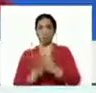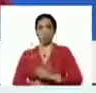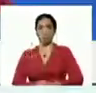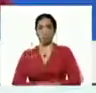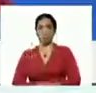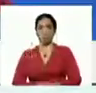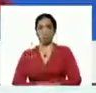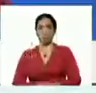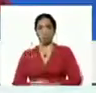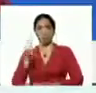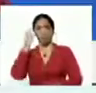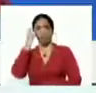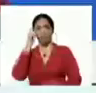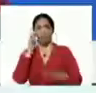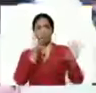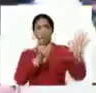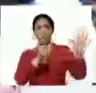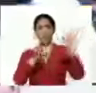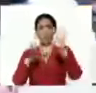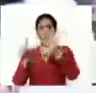El día 76.